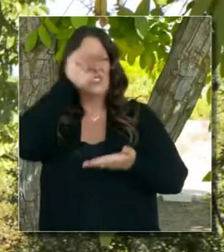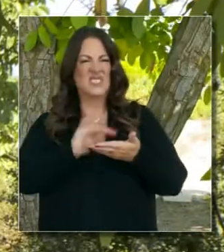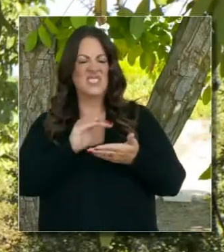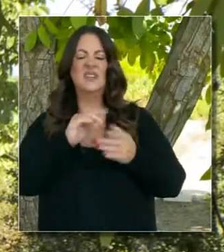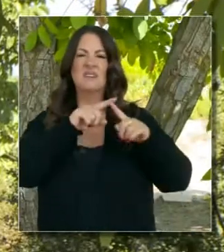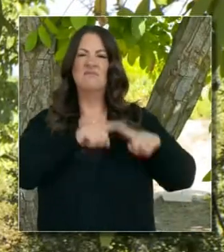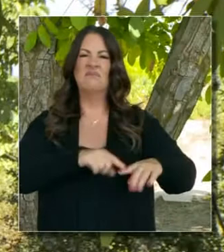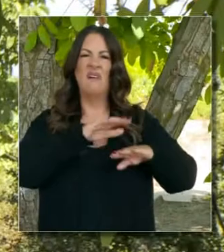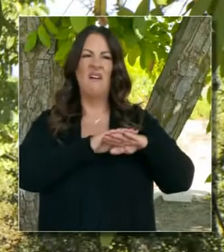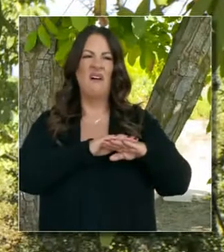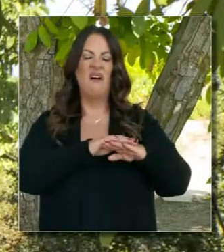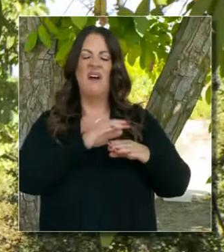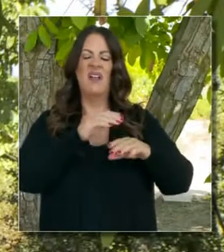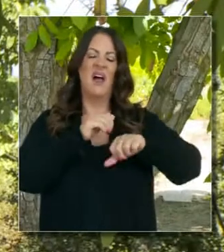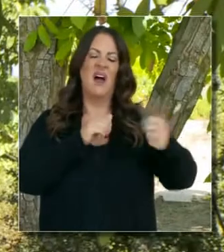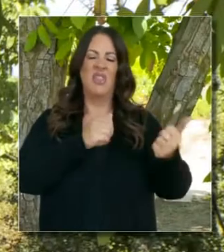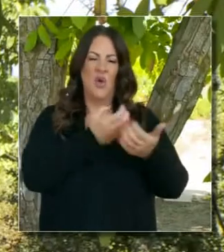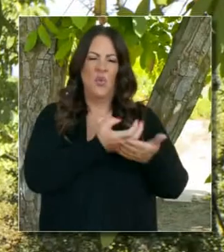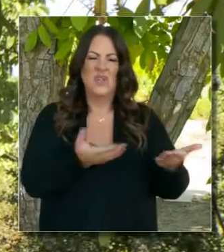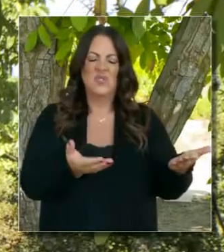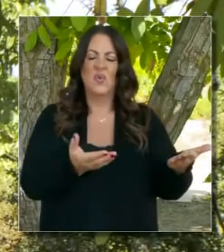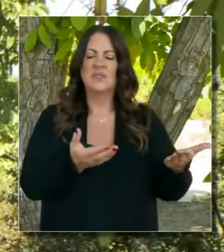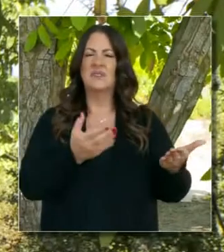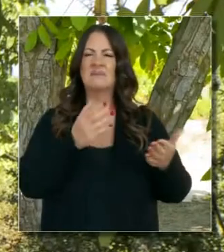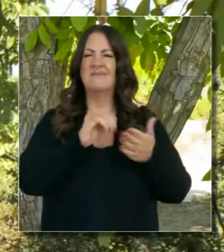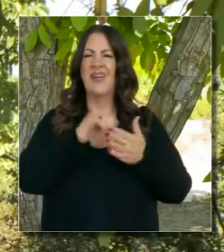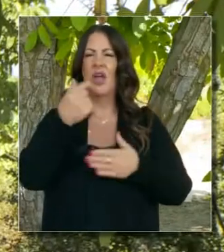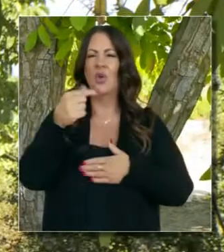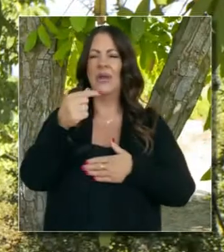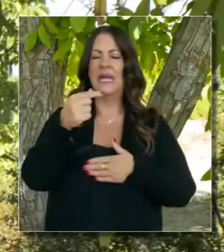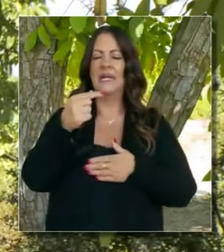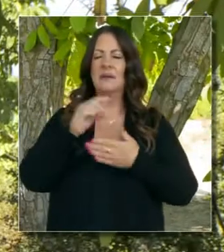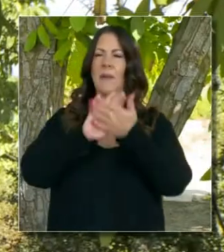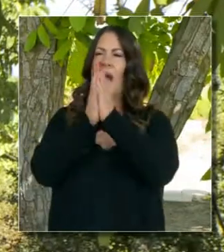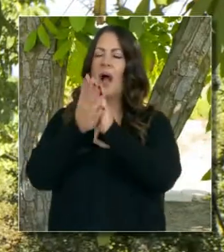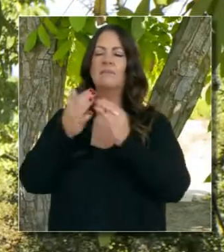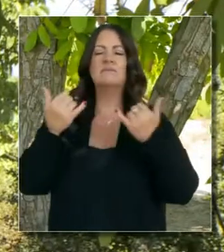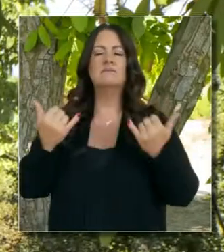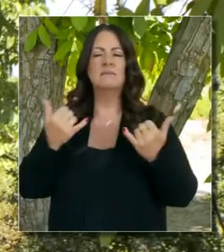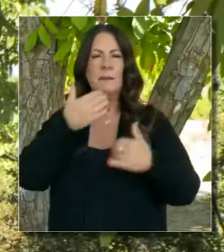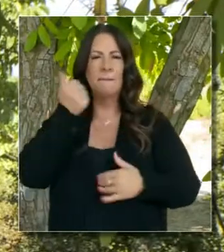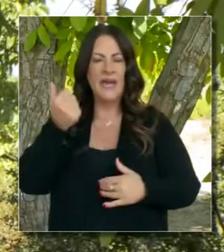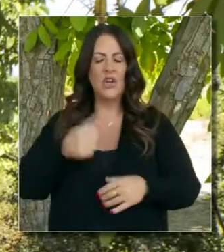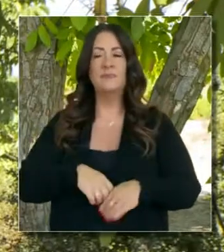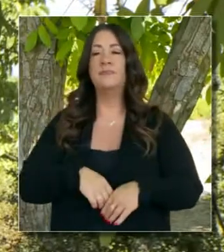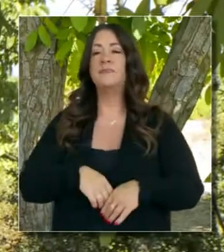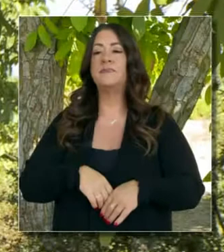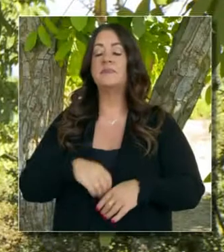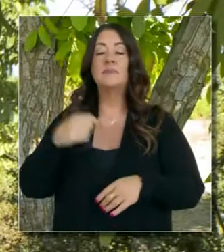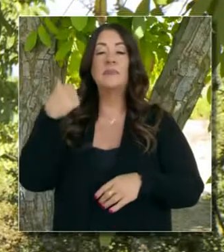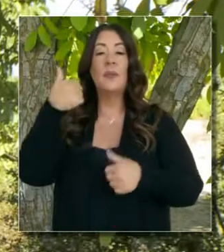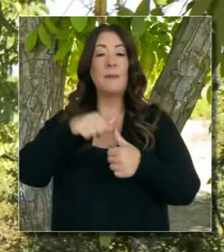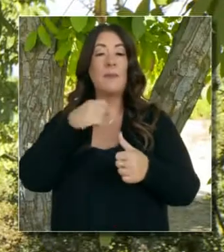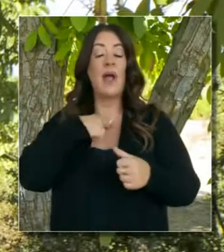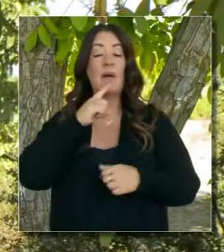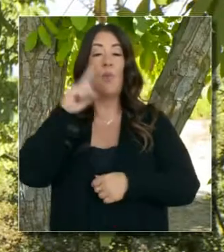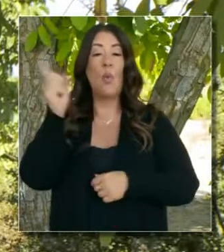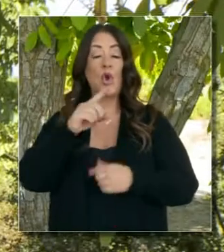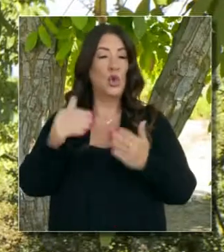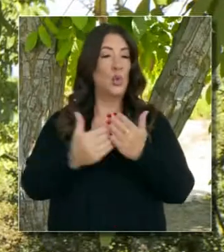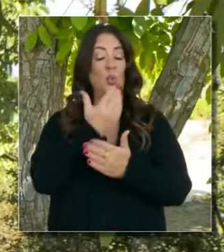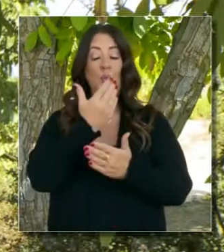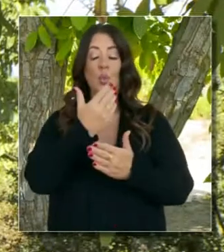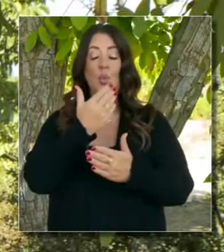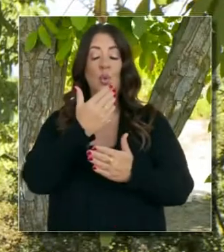nuestra estrategia de crecimiento bajo en carbono. Hace unas semanas avanzamos la orden